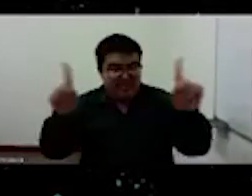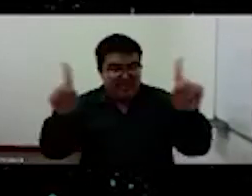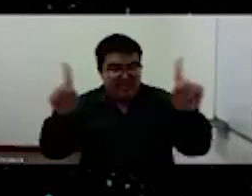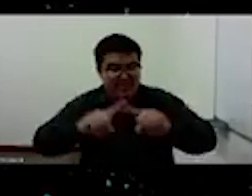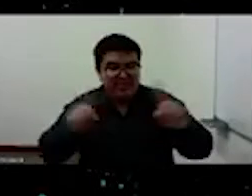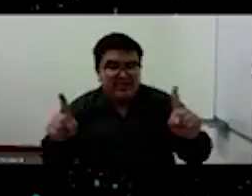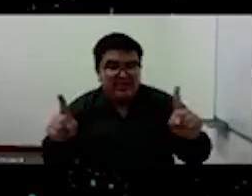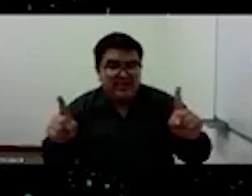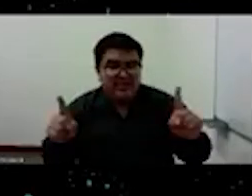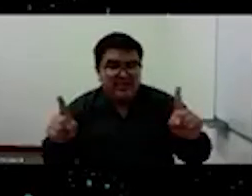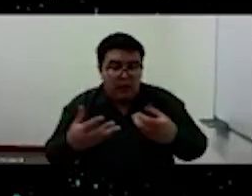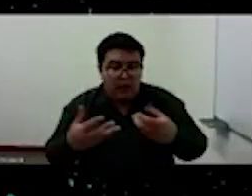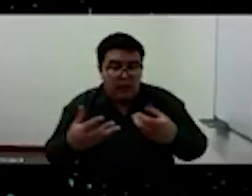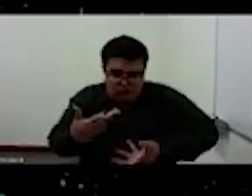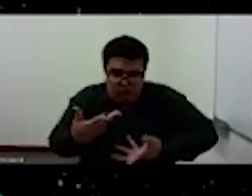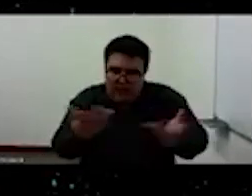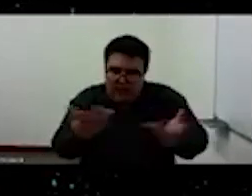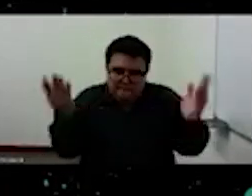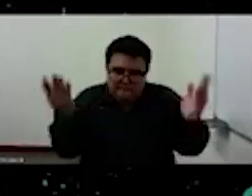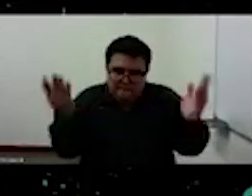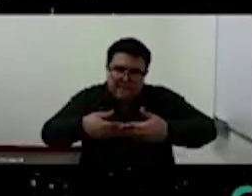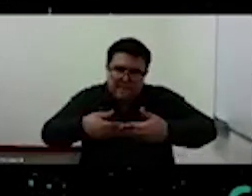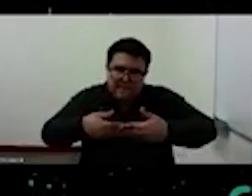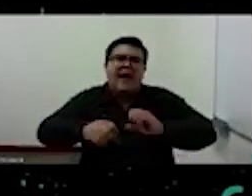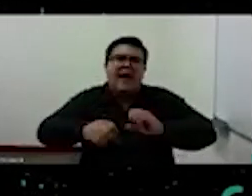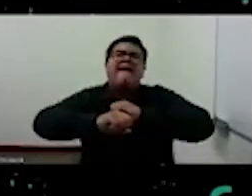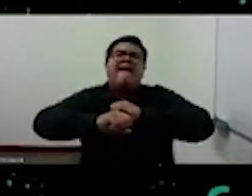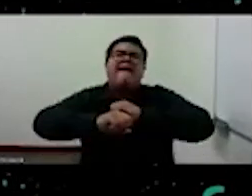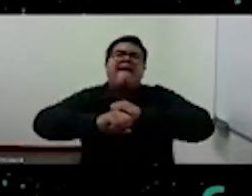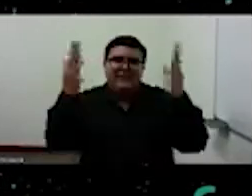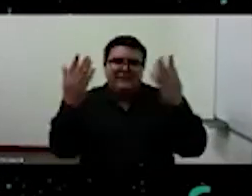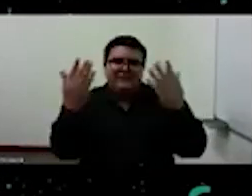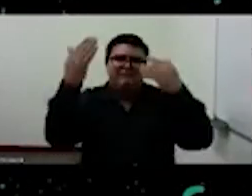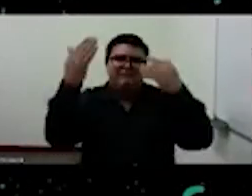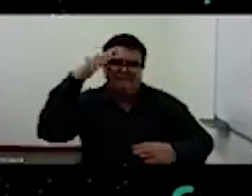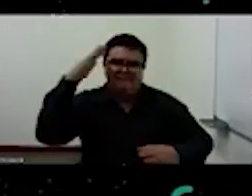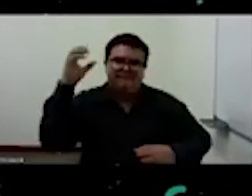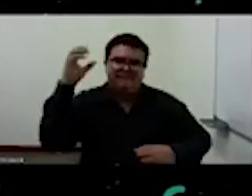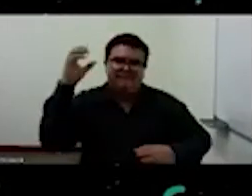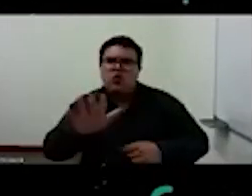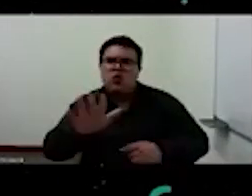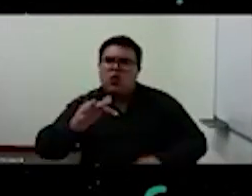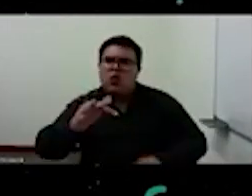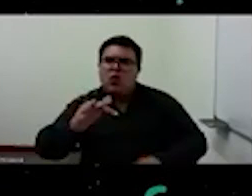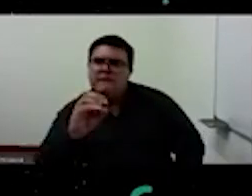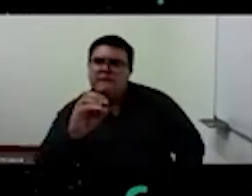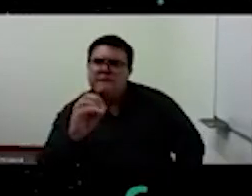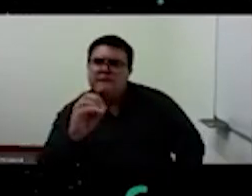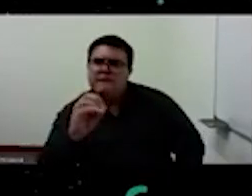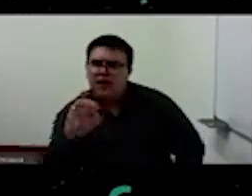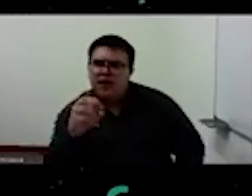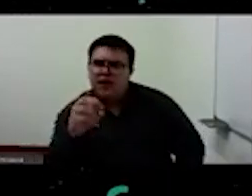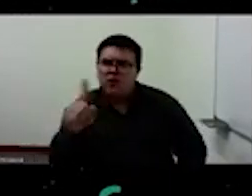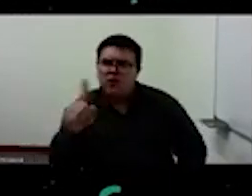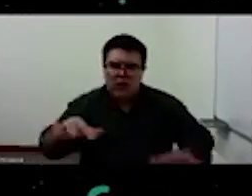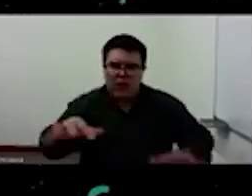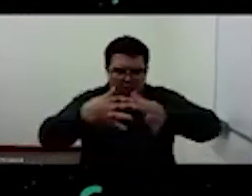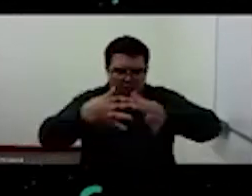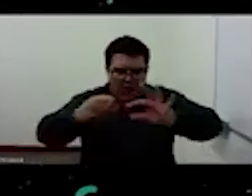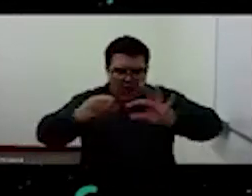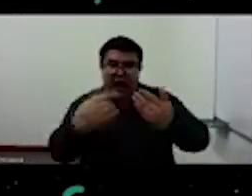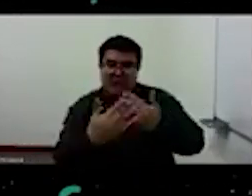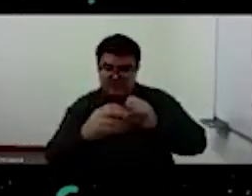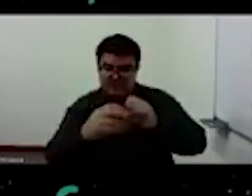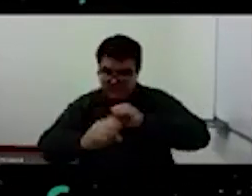explícita pero clara al fragmento de Protágoras. No hay una medida,